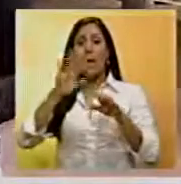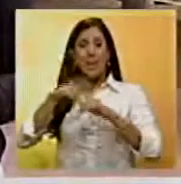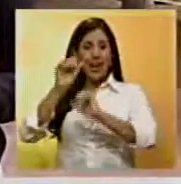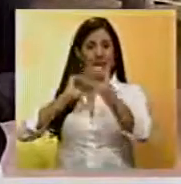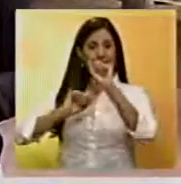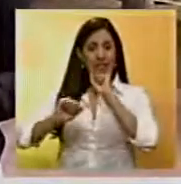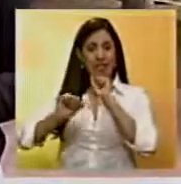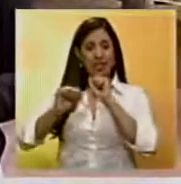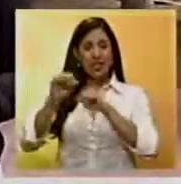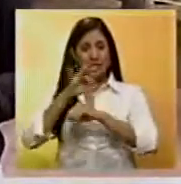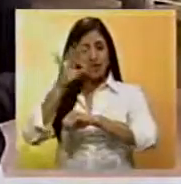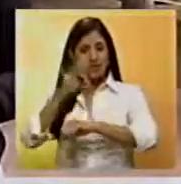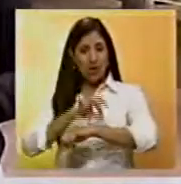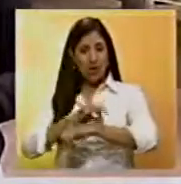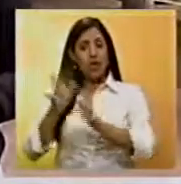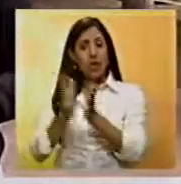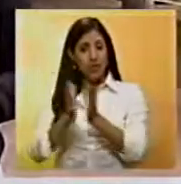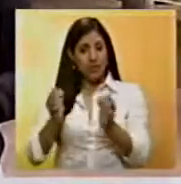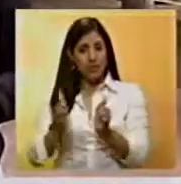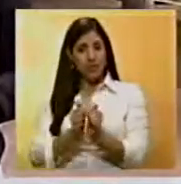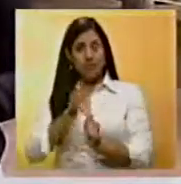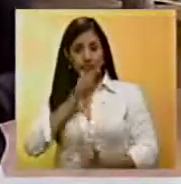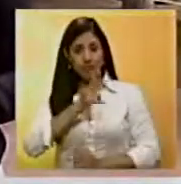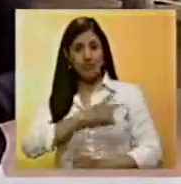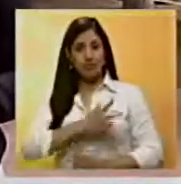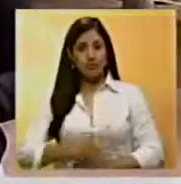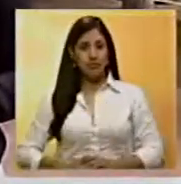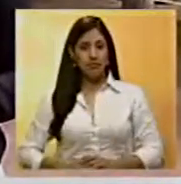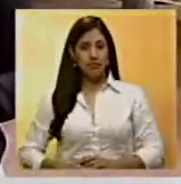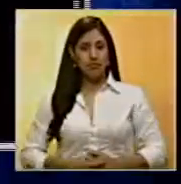evitar la plaga. Desde el estado de Anzuategui, Martínez, Noticiero Benevisión.